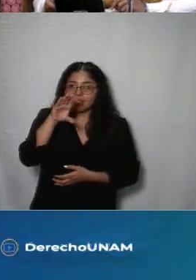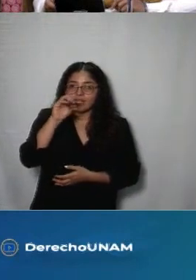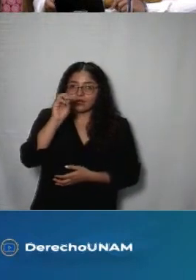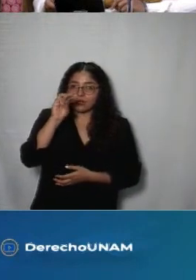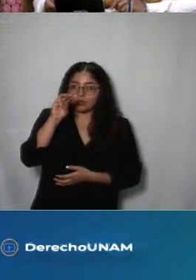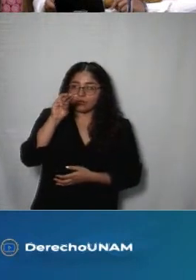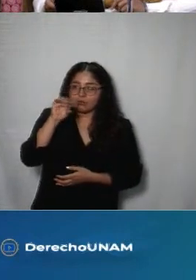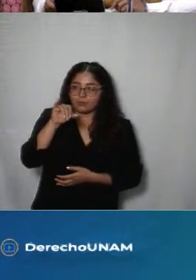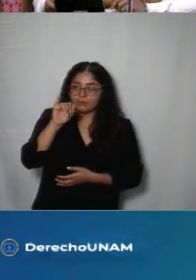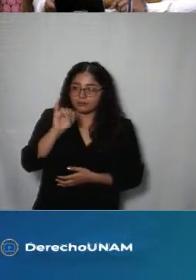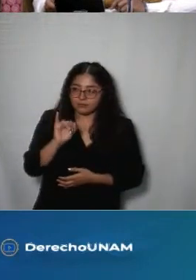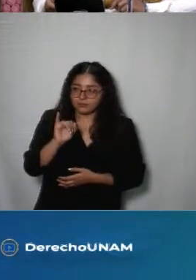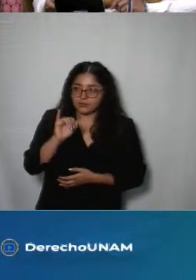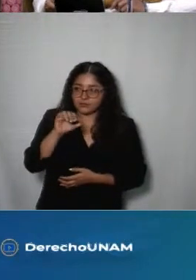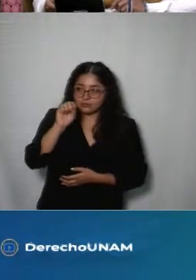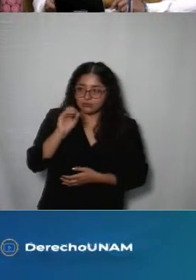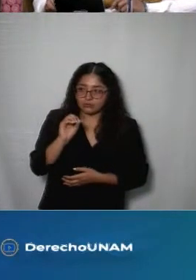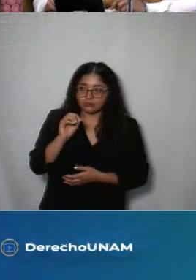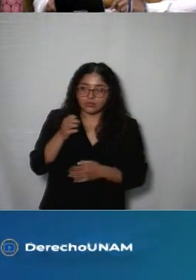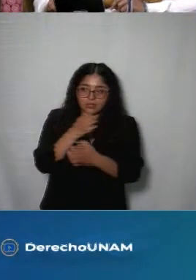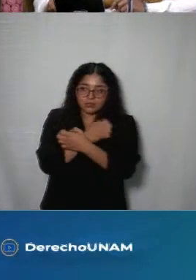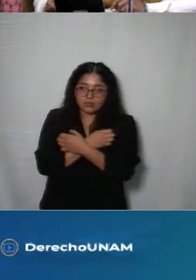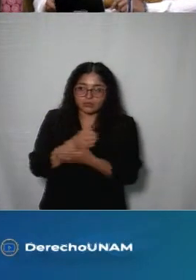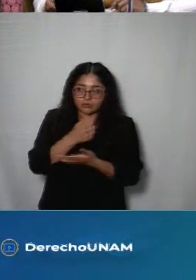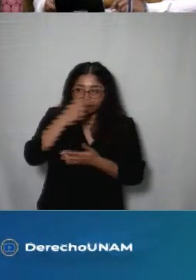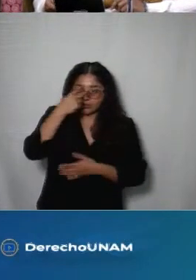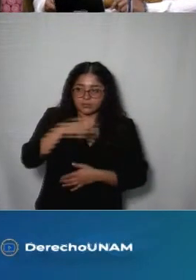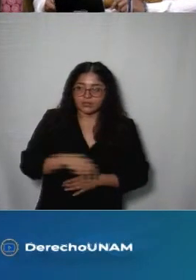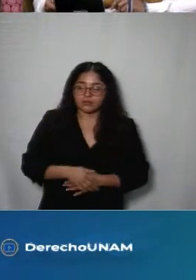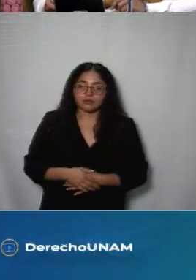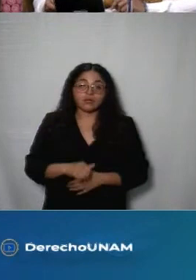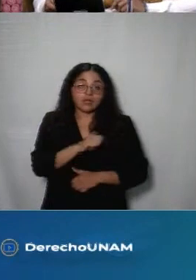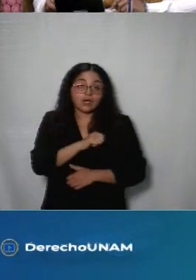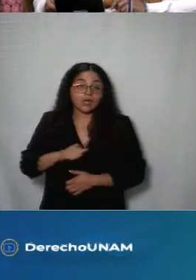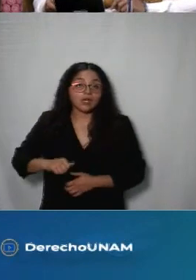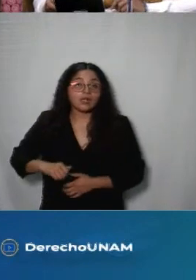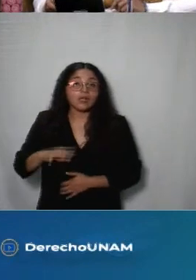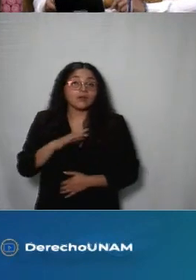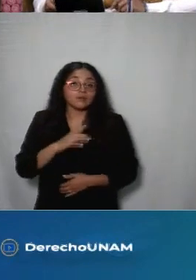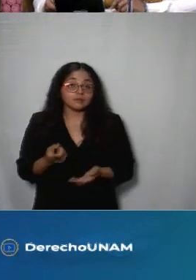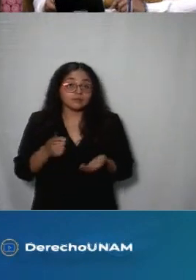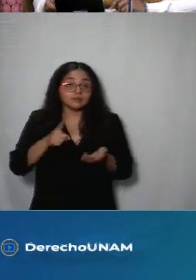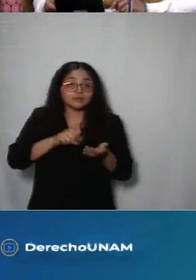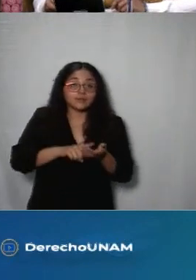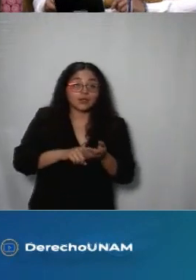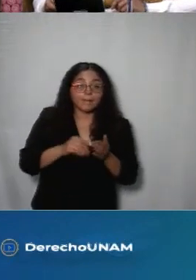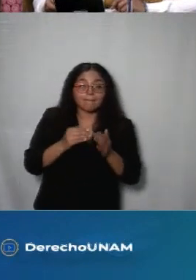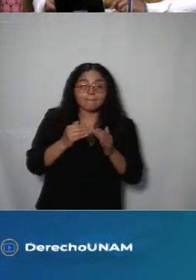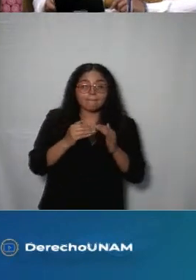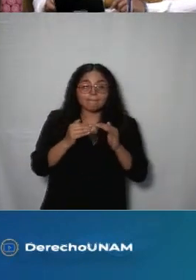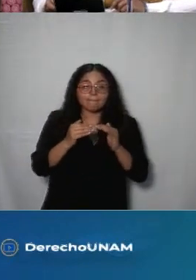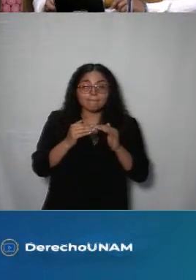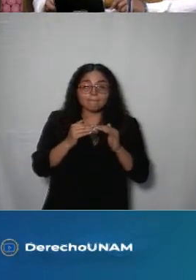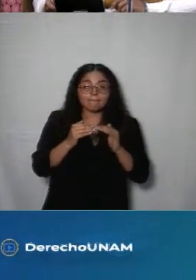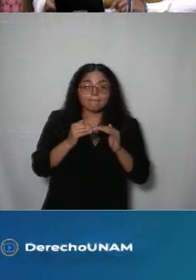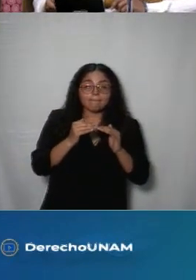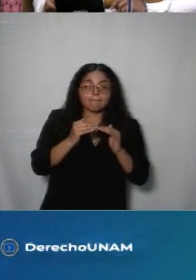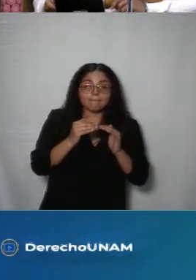la Ciudad de México incluso las alcaldías concentraron el menor número de programas